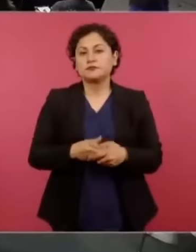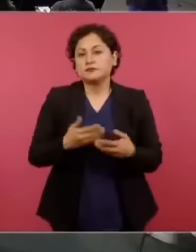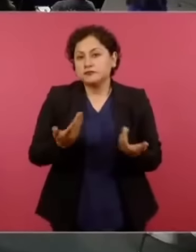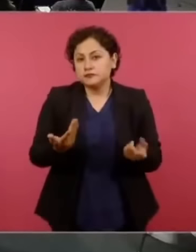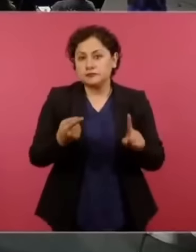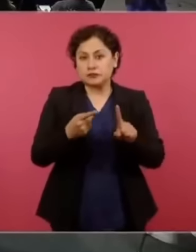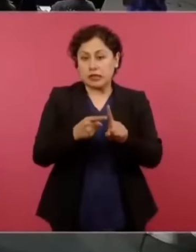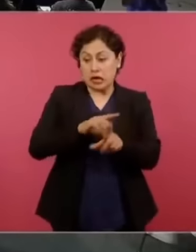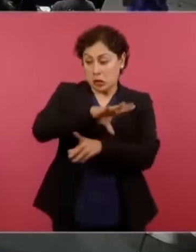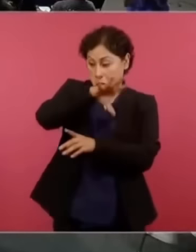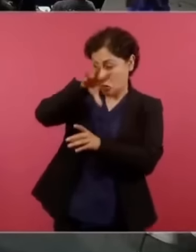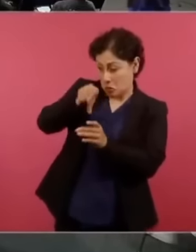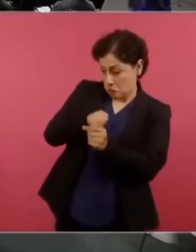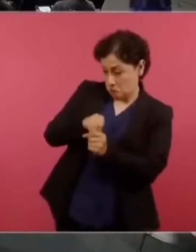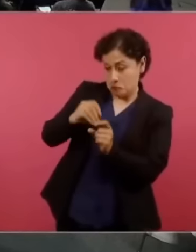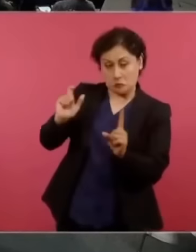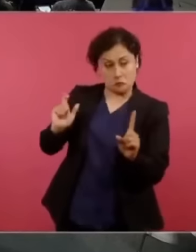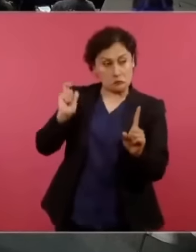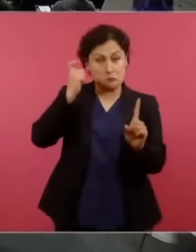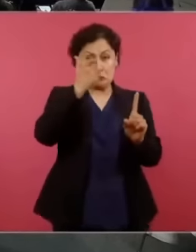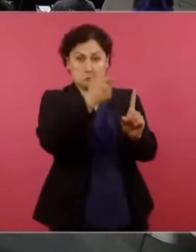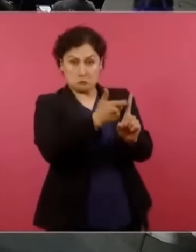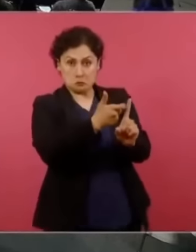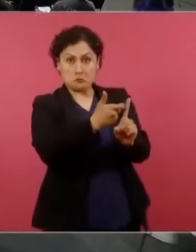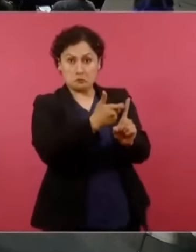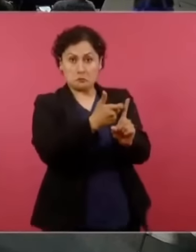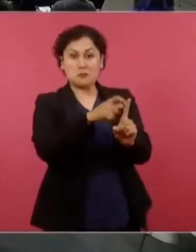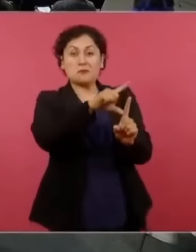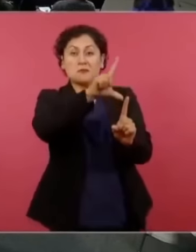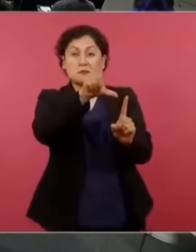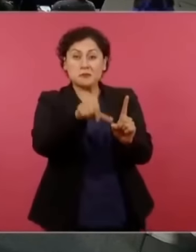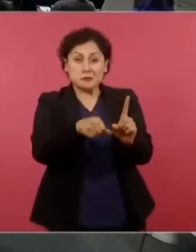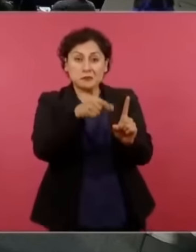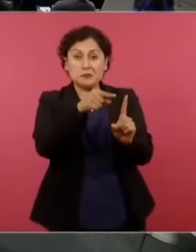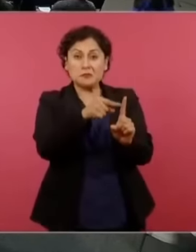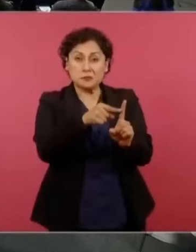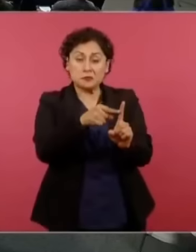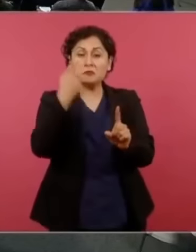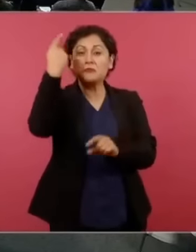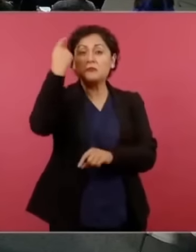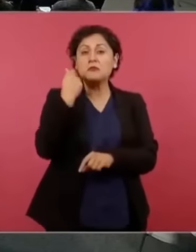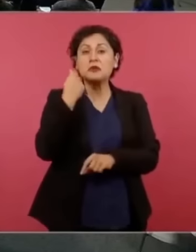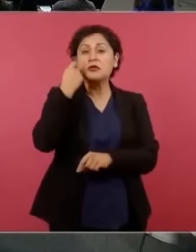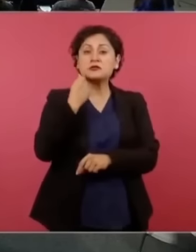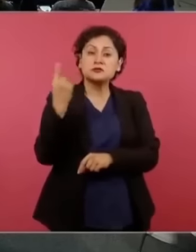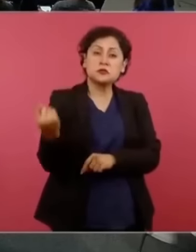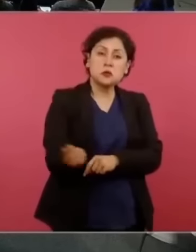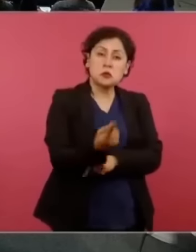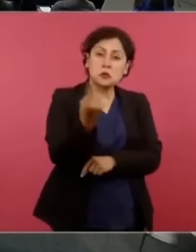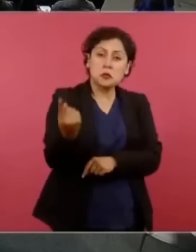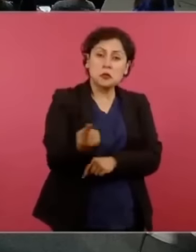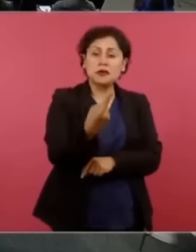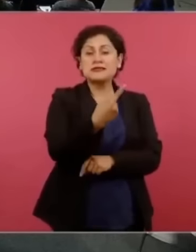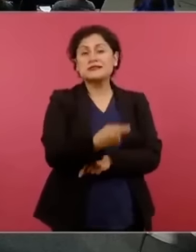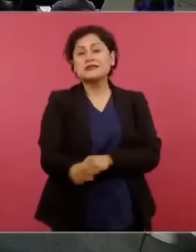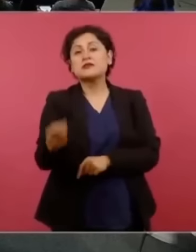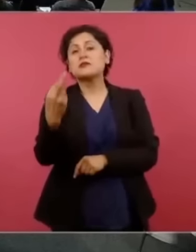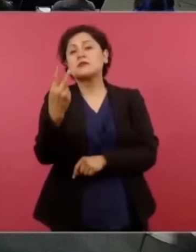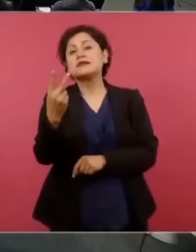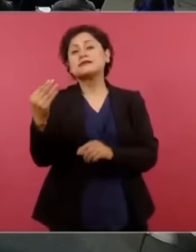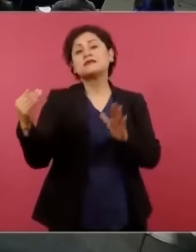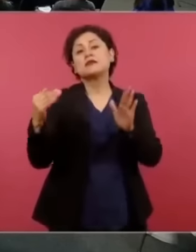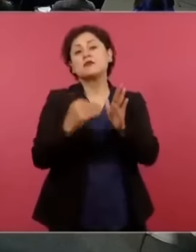señora y luego le dan una pensión vitalicia de 125 mil pesos mensuales, vitalicia.